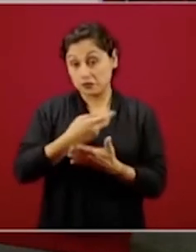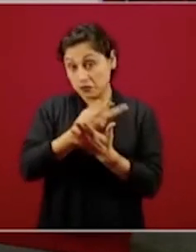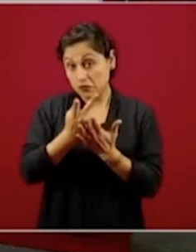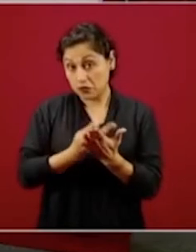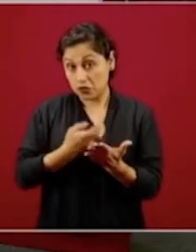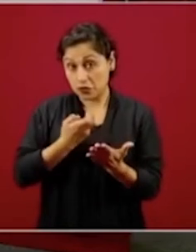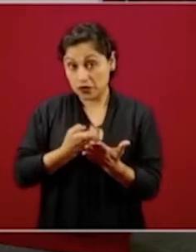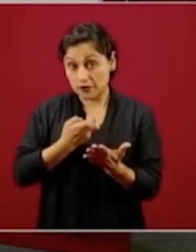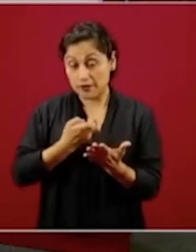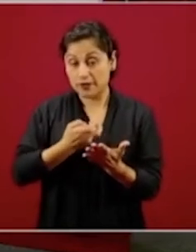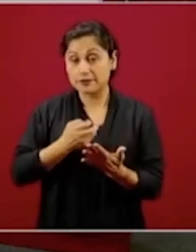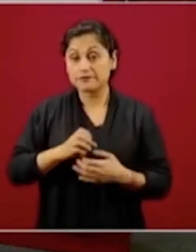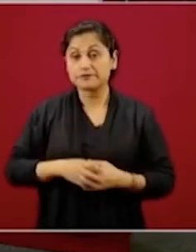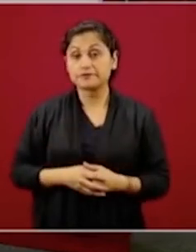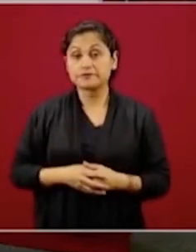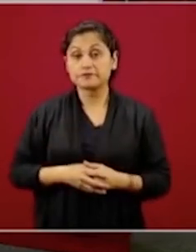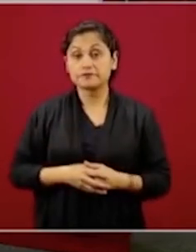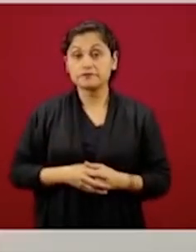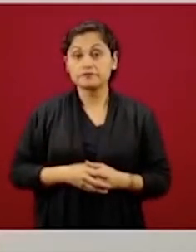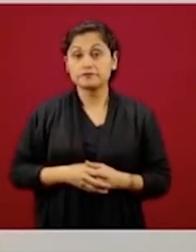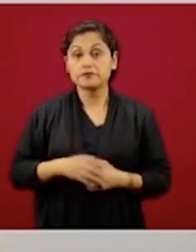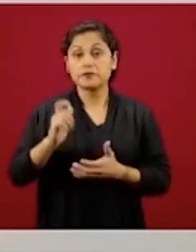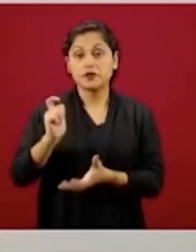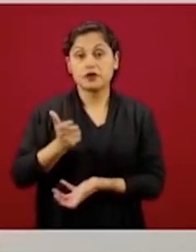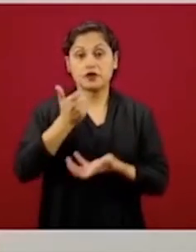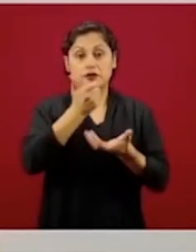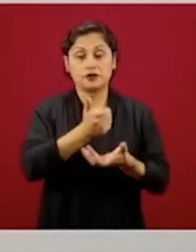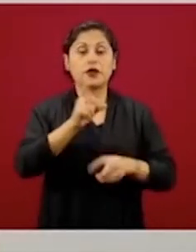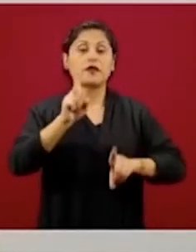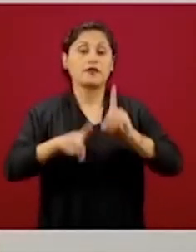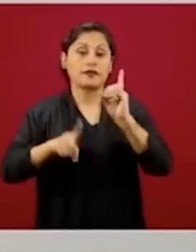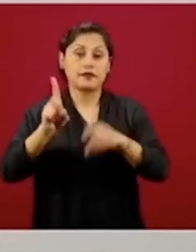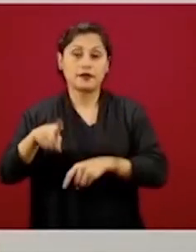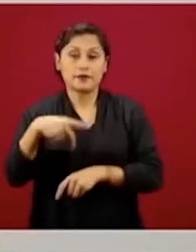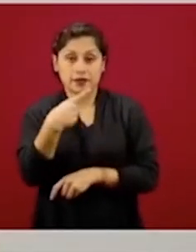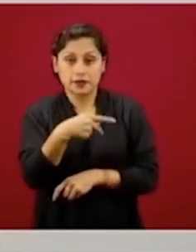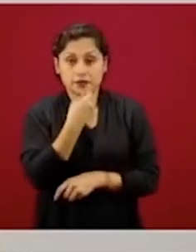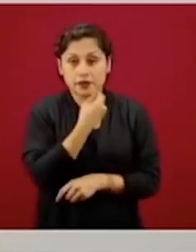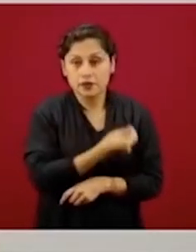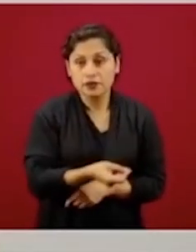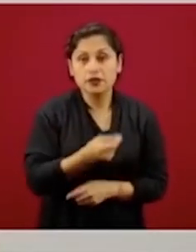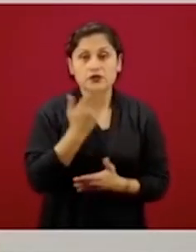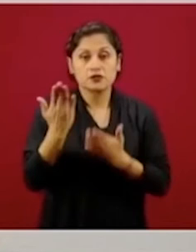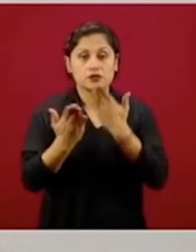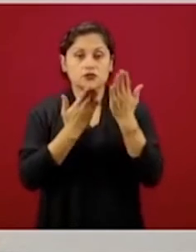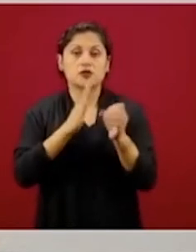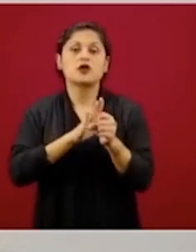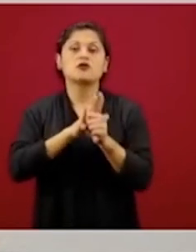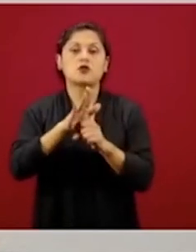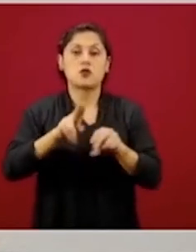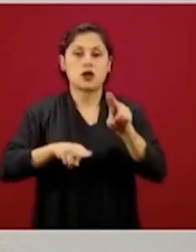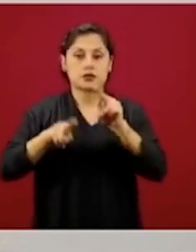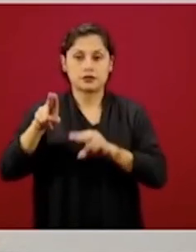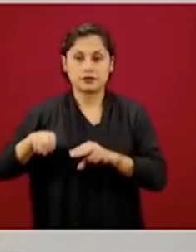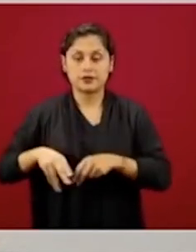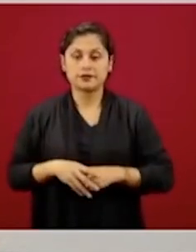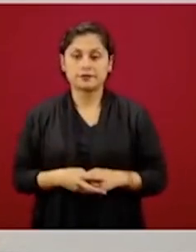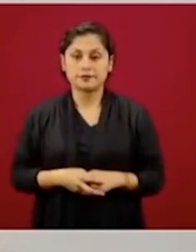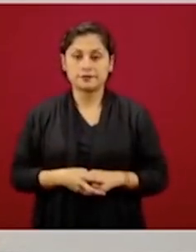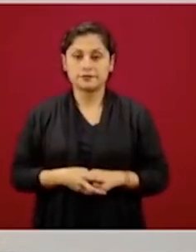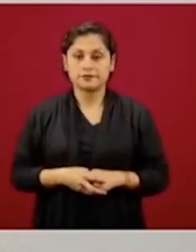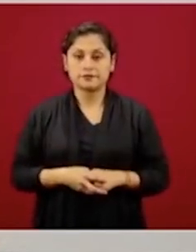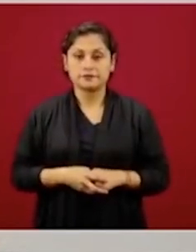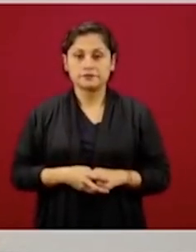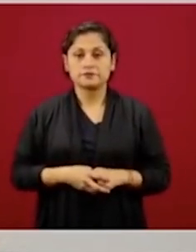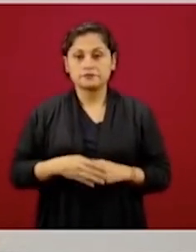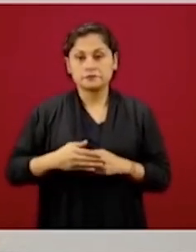tiene montos distintos, depende del grado de estudios en el que esté, que los cubre hasta